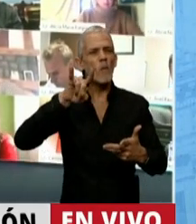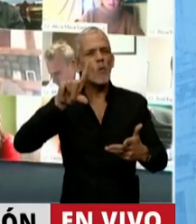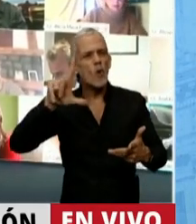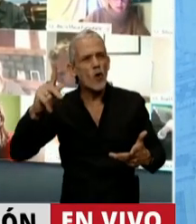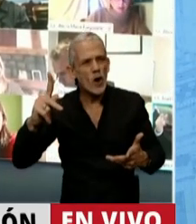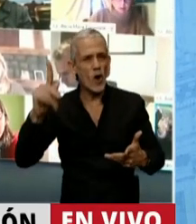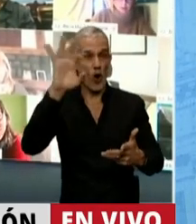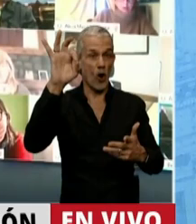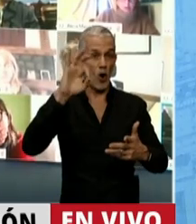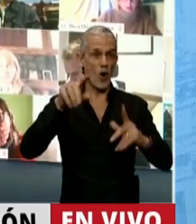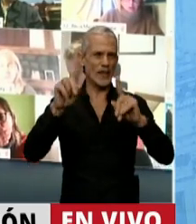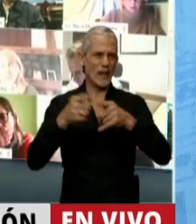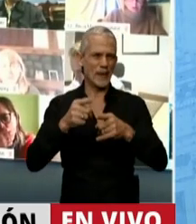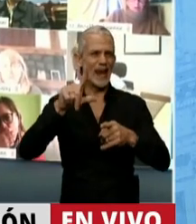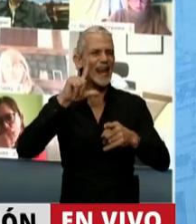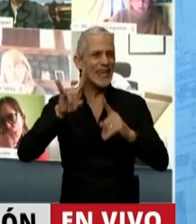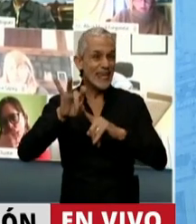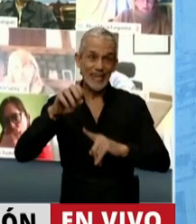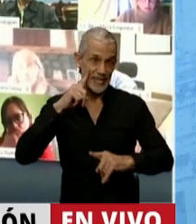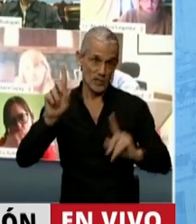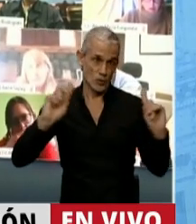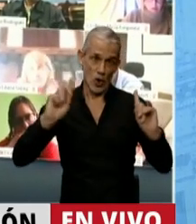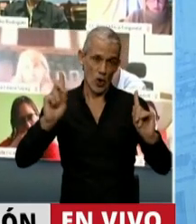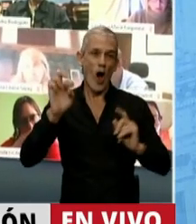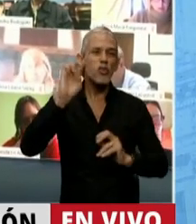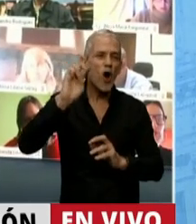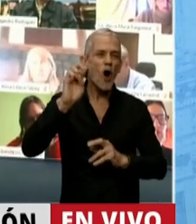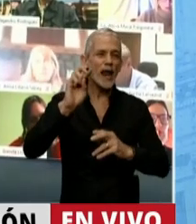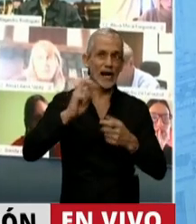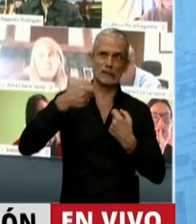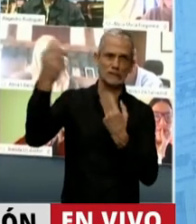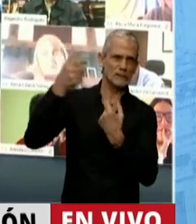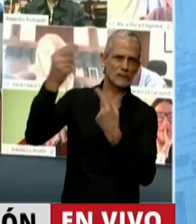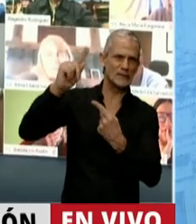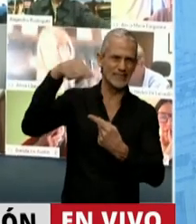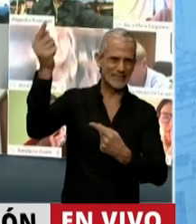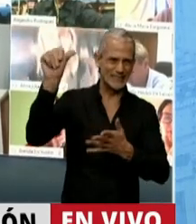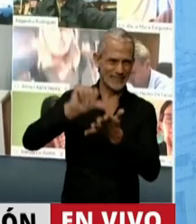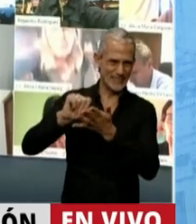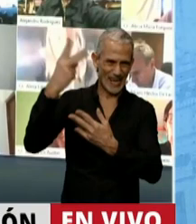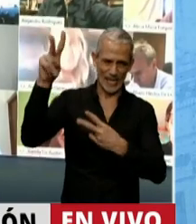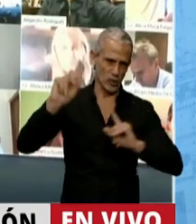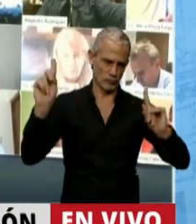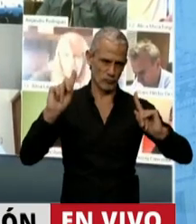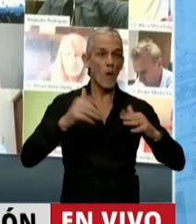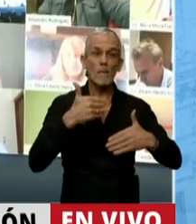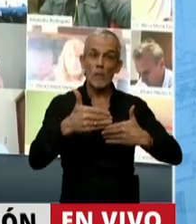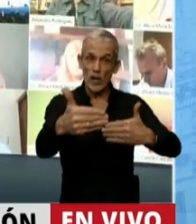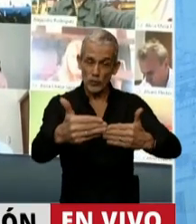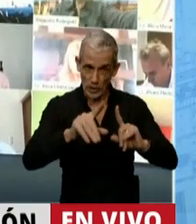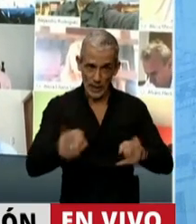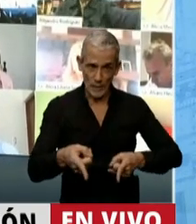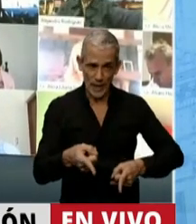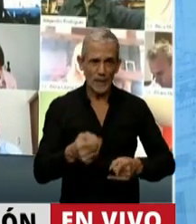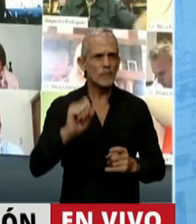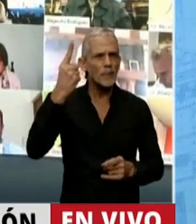pueden operar en el contado con liquidación, o no pueden girar dividendos. Lo mismo sucede con la moratoria. Es la primera vez